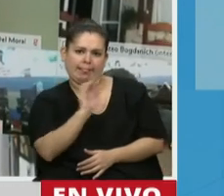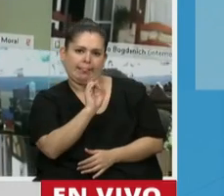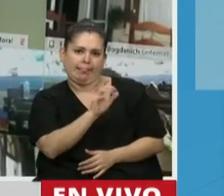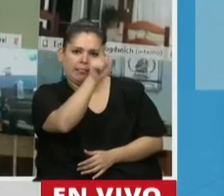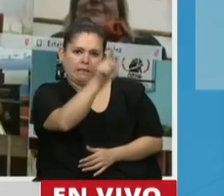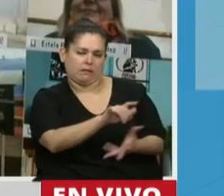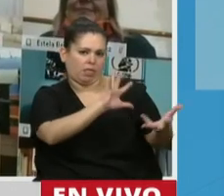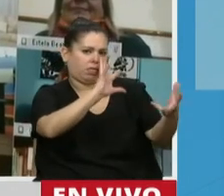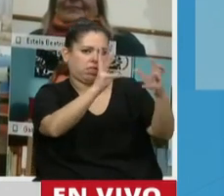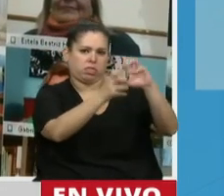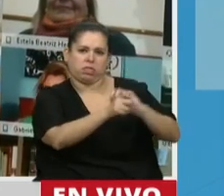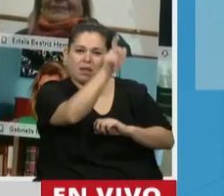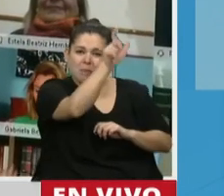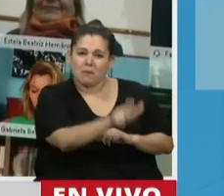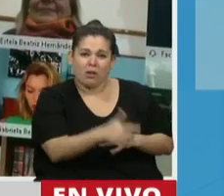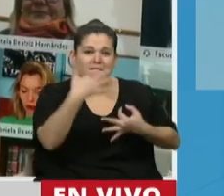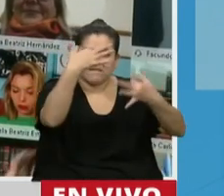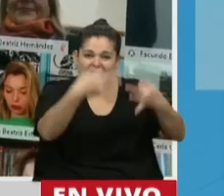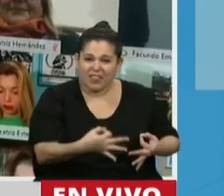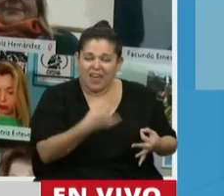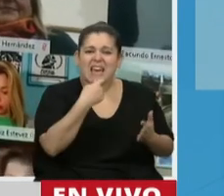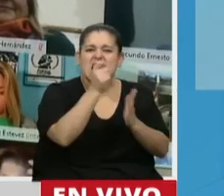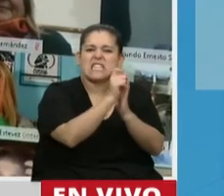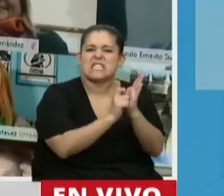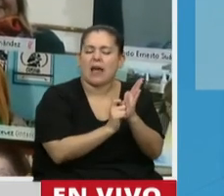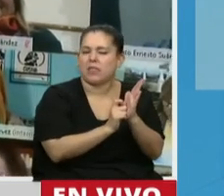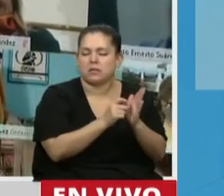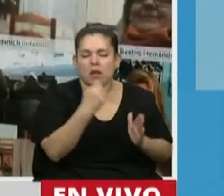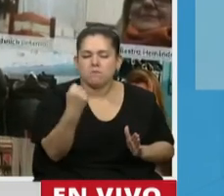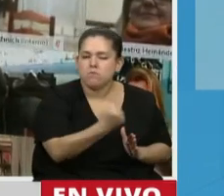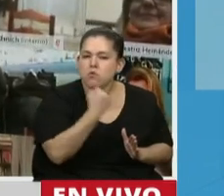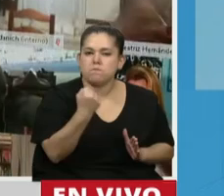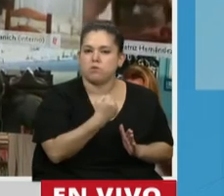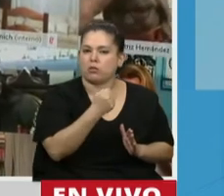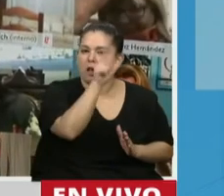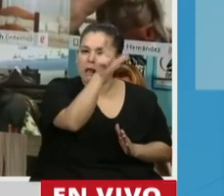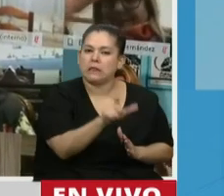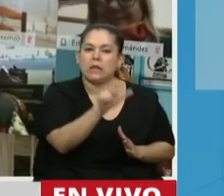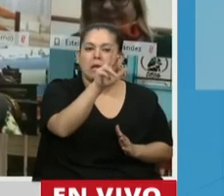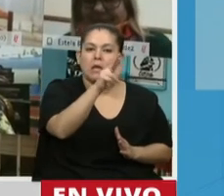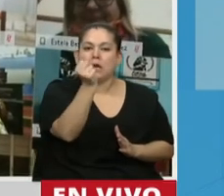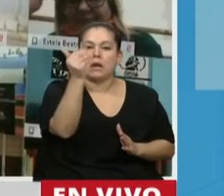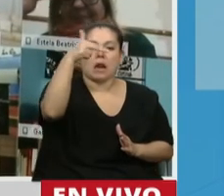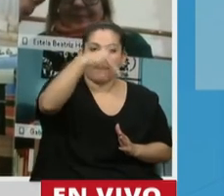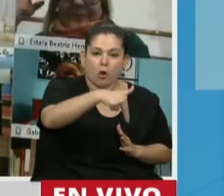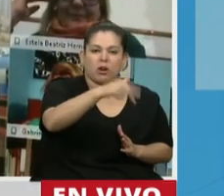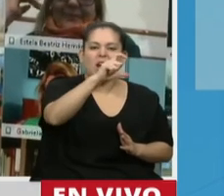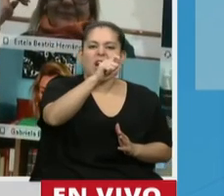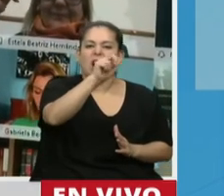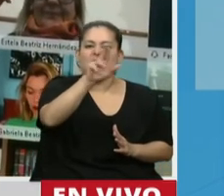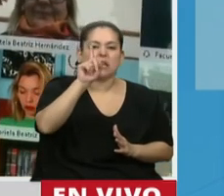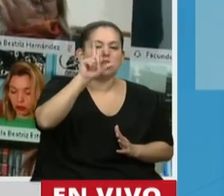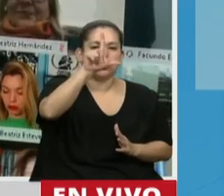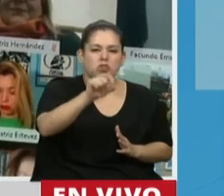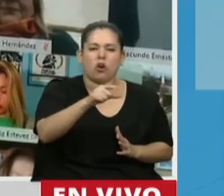figura de una persona que es un estadista en la Argentina, que es el señor Ramón Carrillo. Como legislador, yo quiero repudiarlo, me